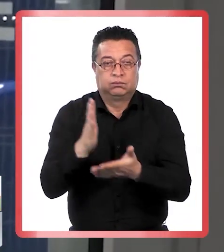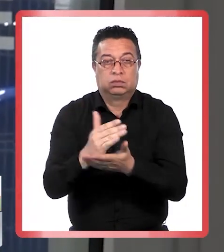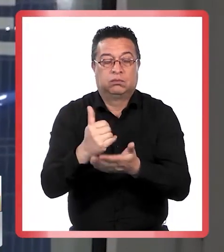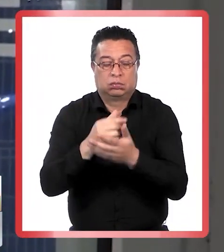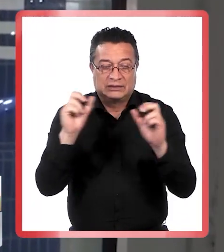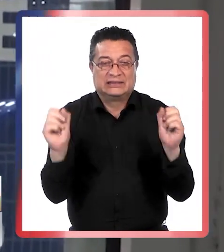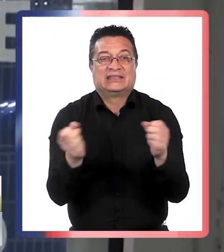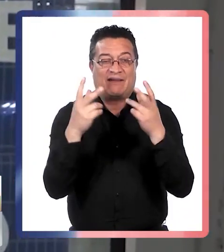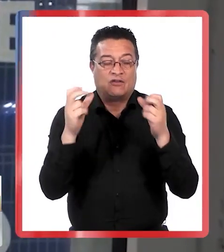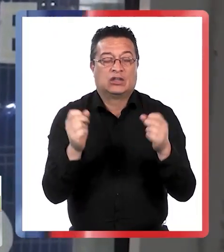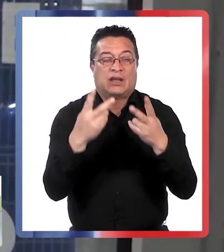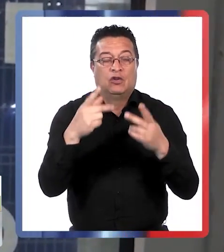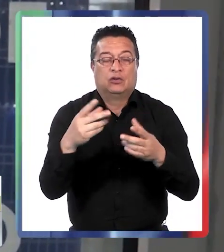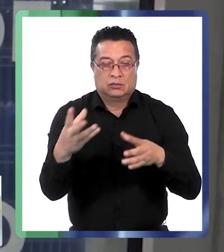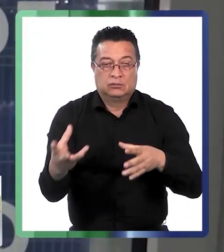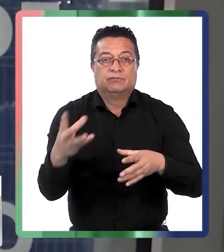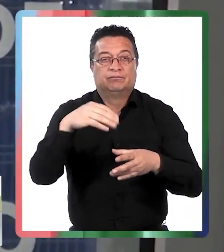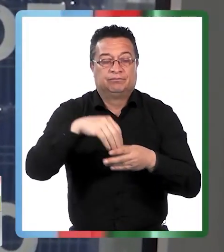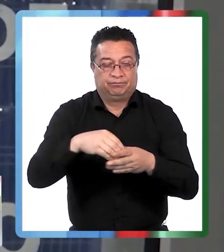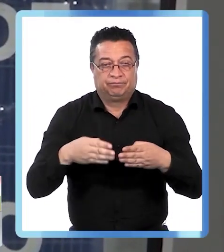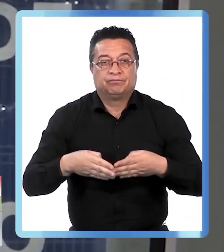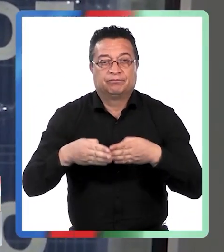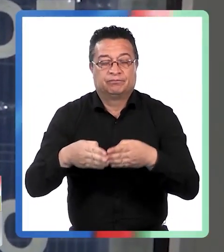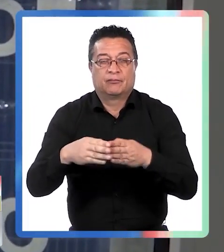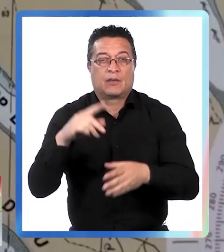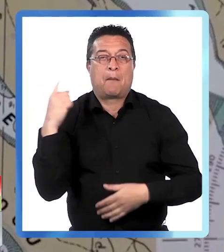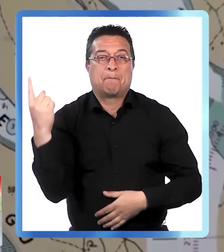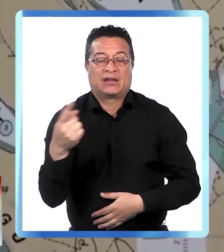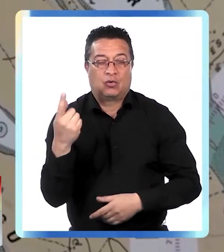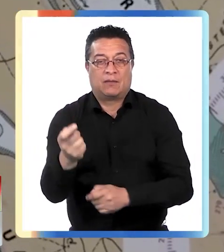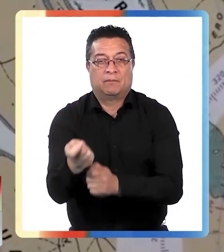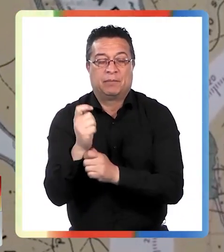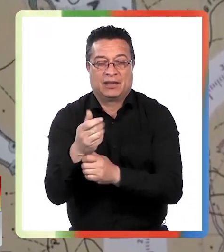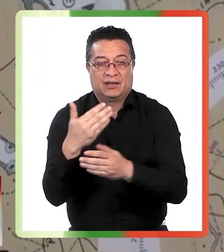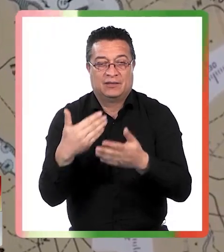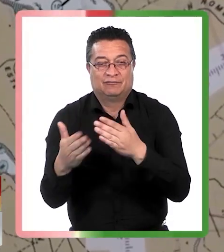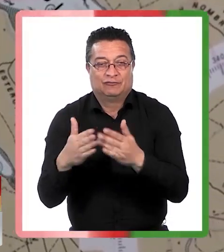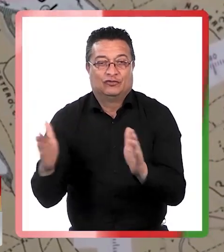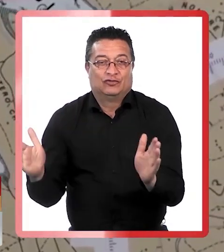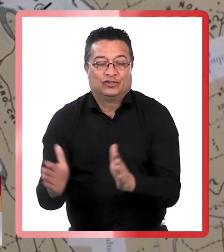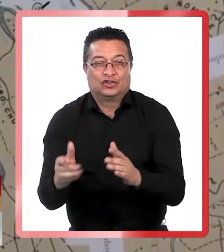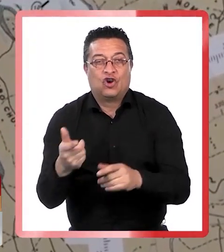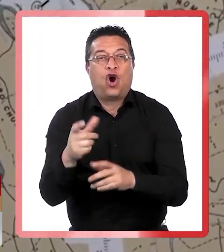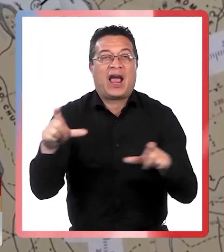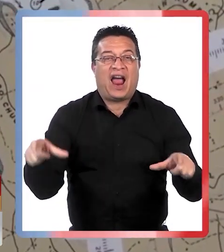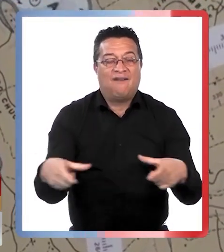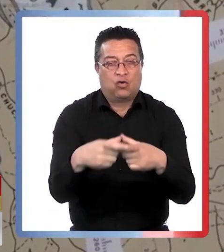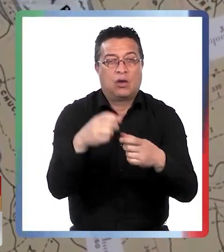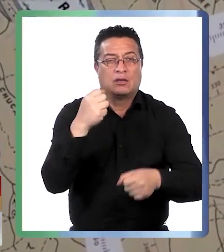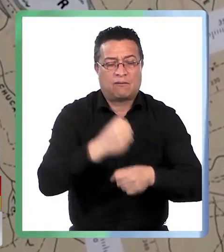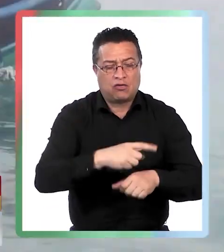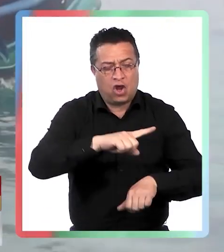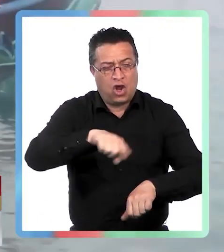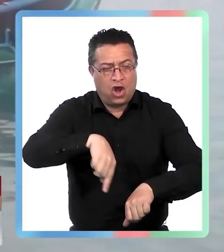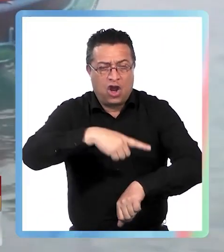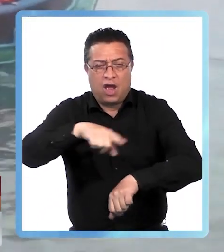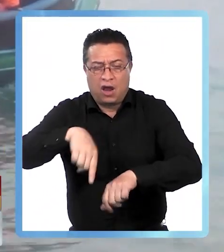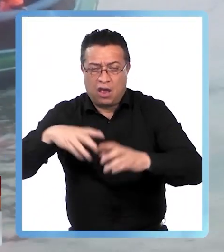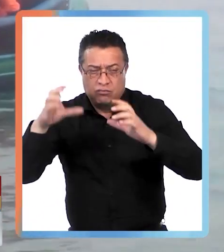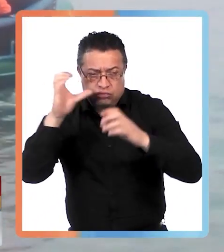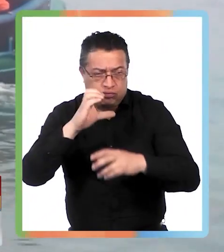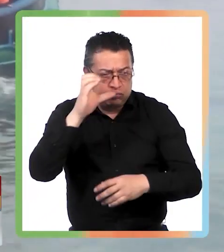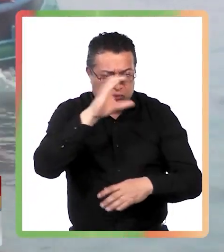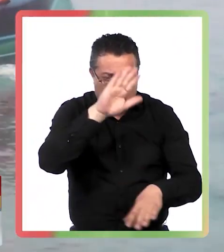de búsqueda y rescate con la incorporación de embarcaciones particulares de la pesca artesanal de Calbuco, trabajos que, después de largas horas de